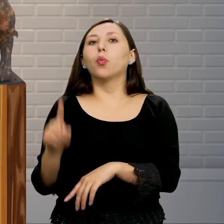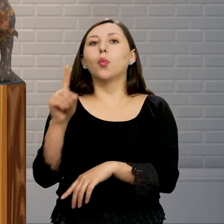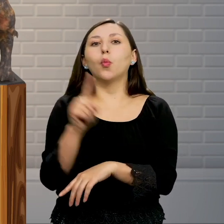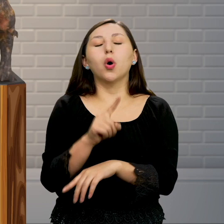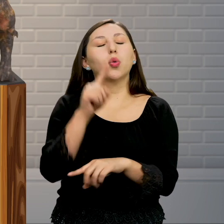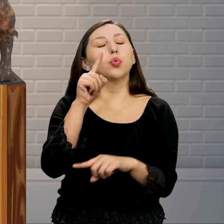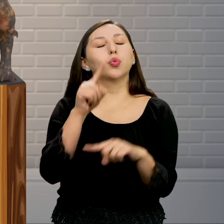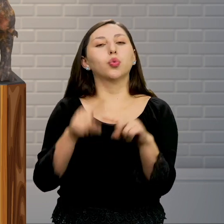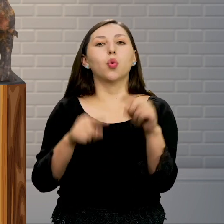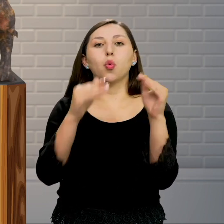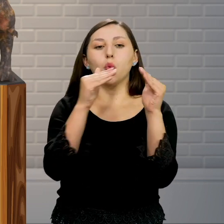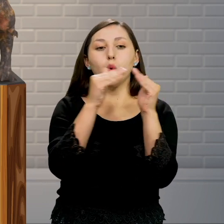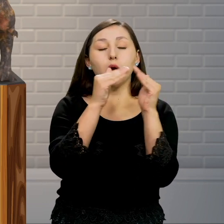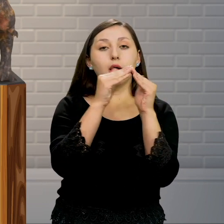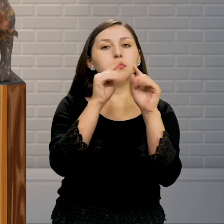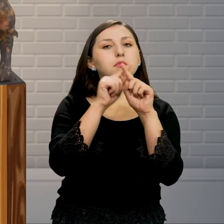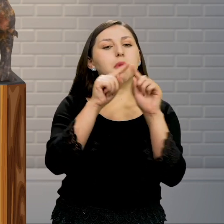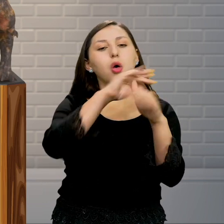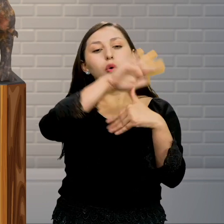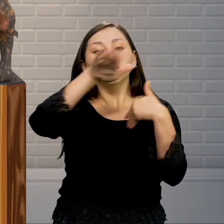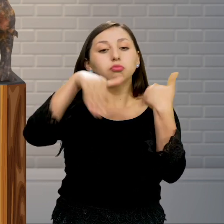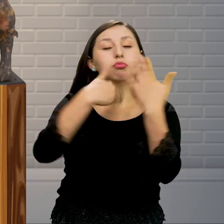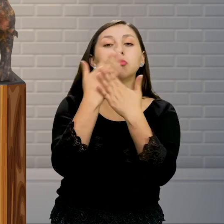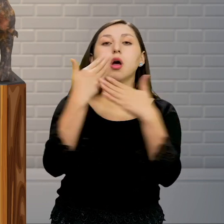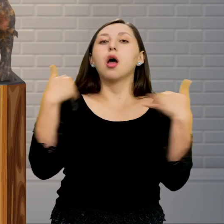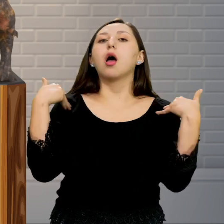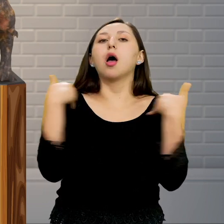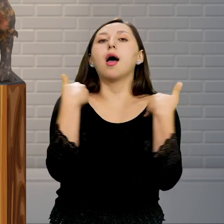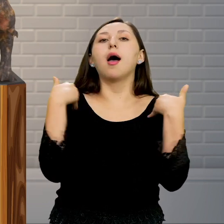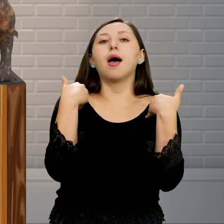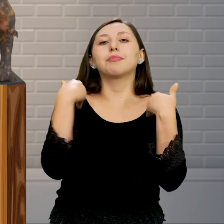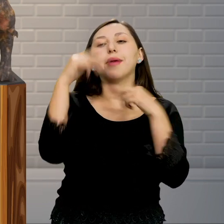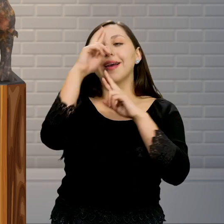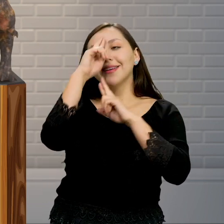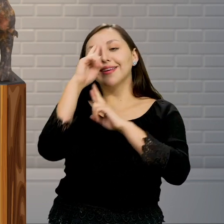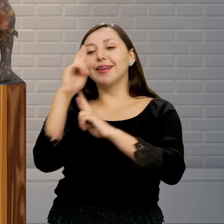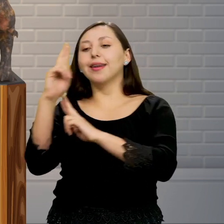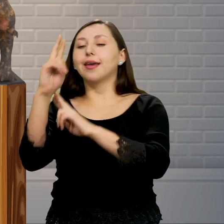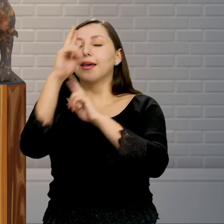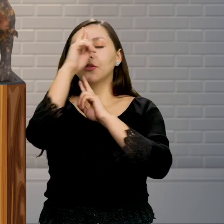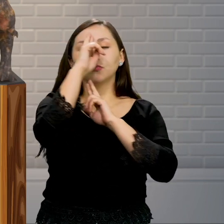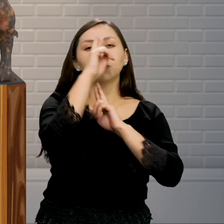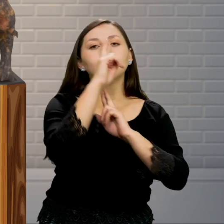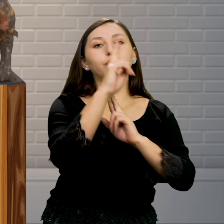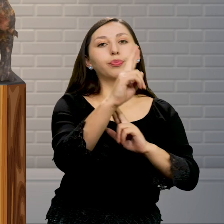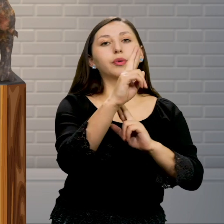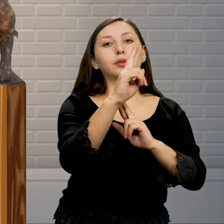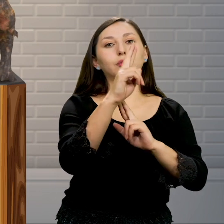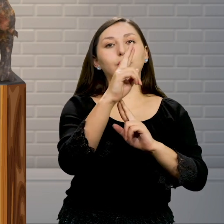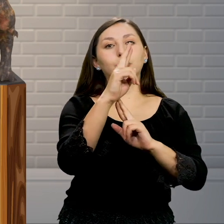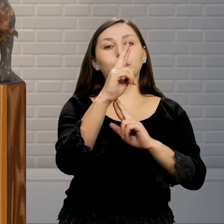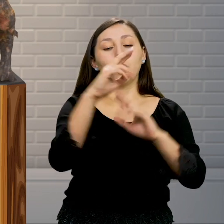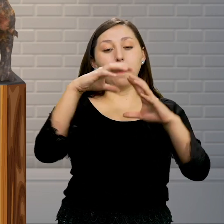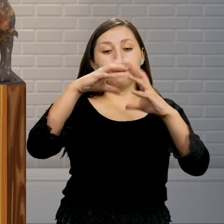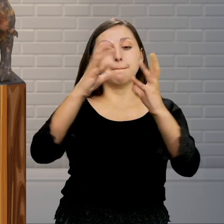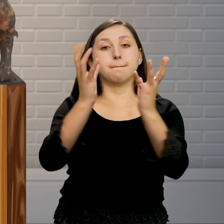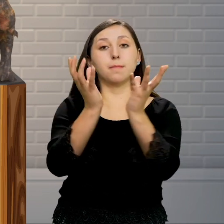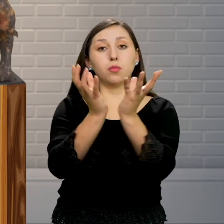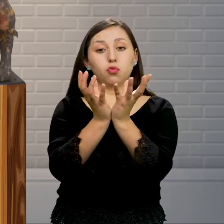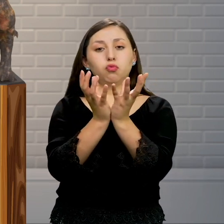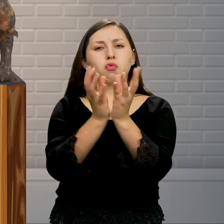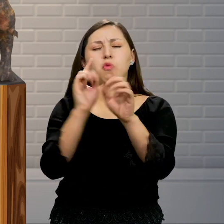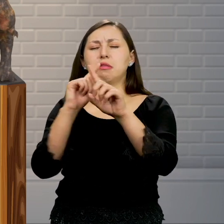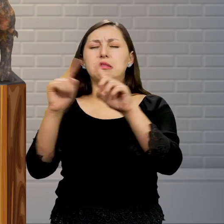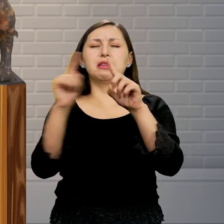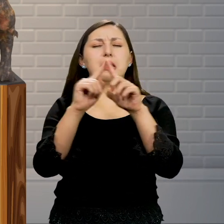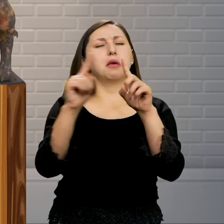nuestras mascotas También hay que respetarlos Hay que respetarlos siempre Porque son importantes para mantener la armonía en